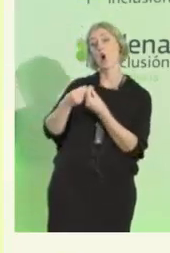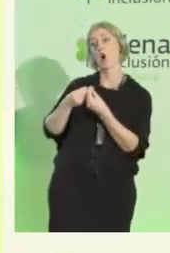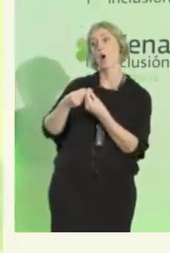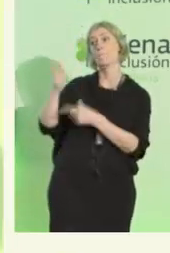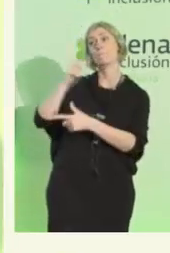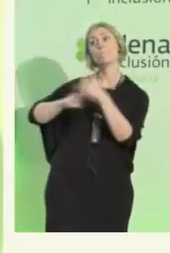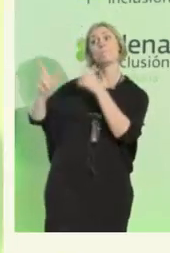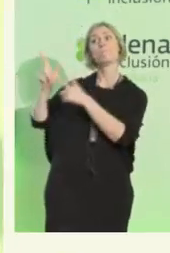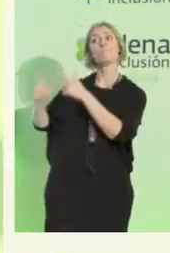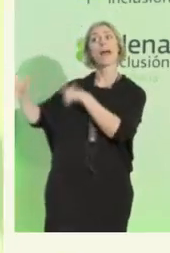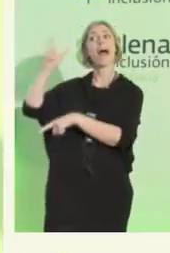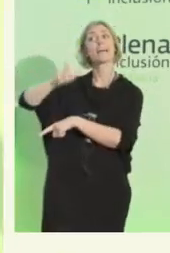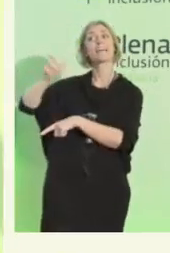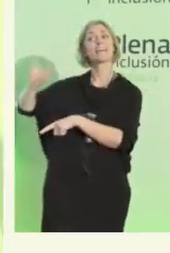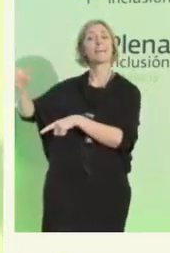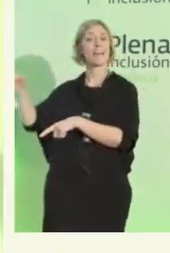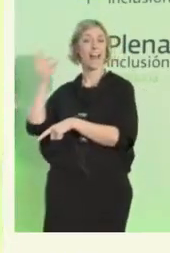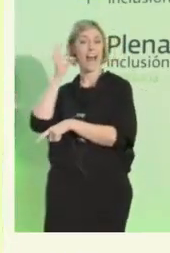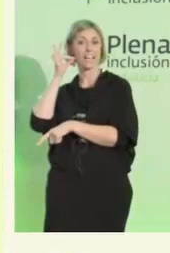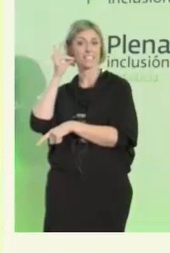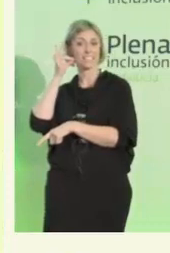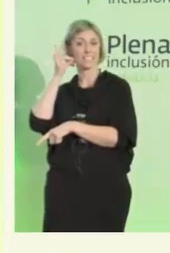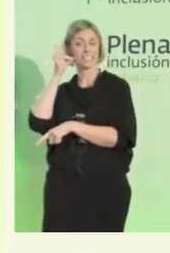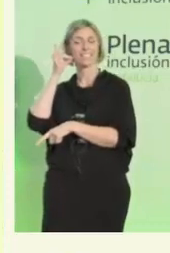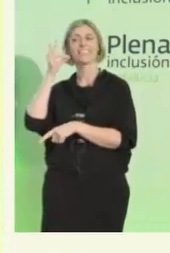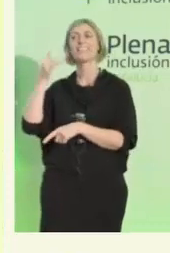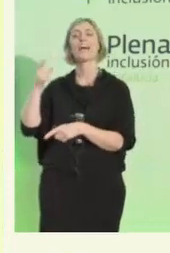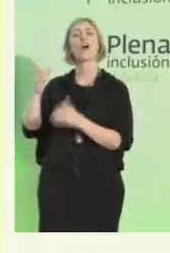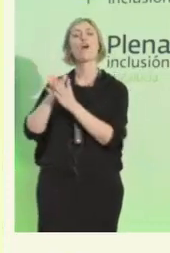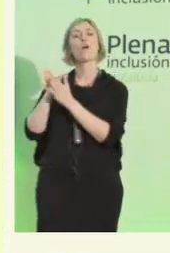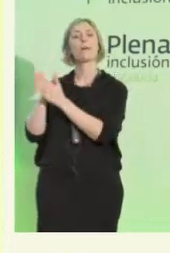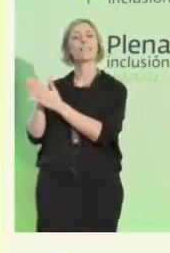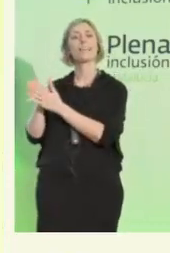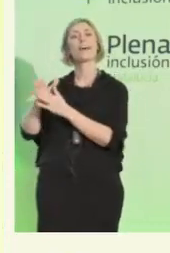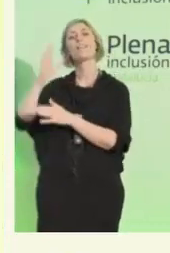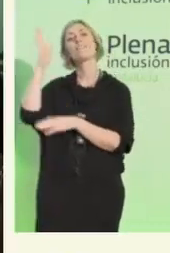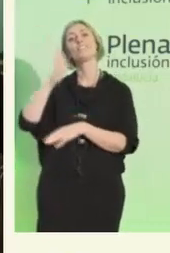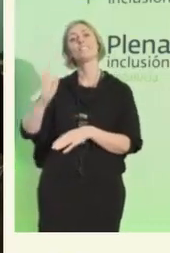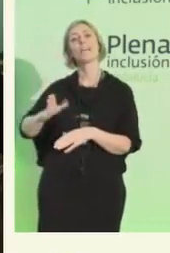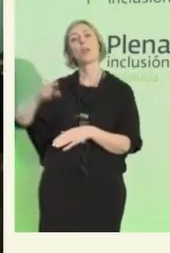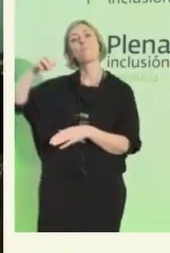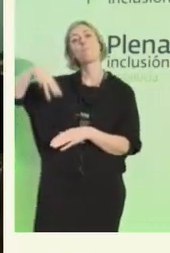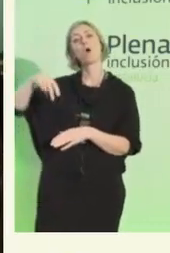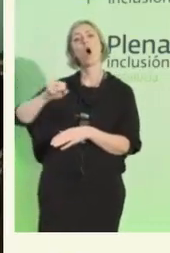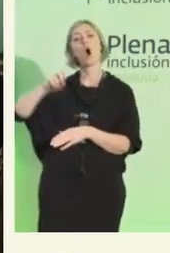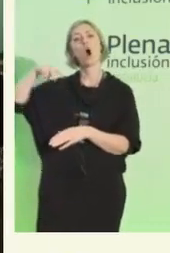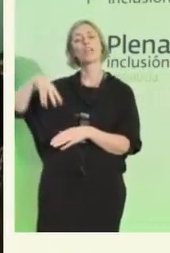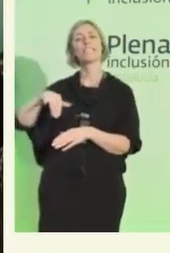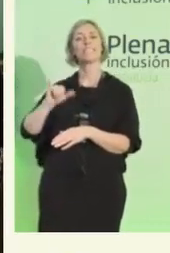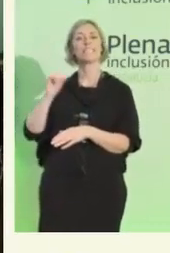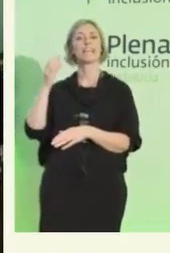compañeras desde Brasil, Mónica y Stephanie. ¡Adelante!